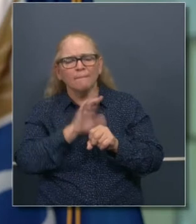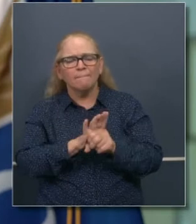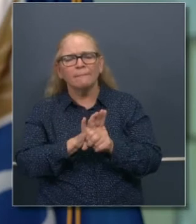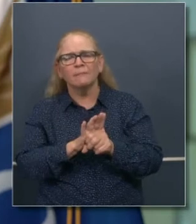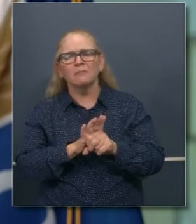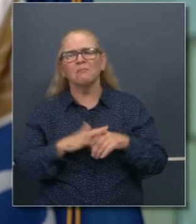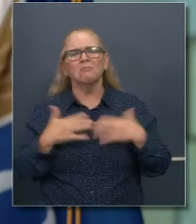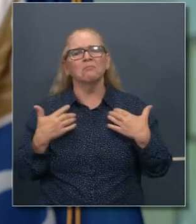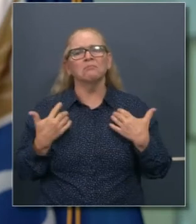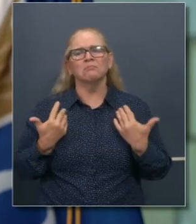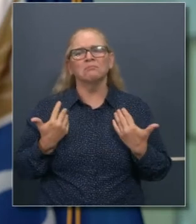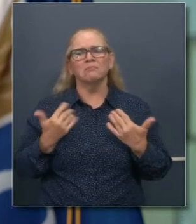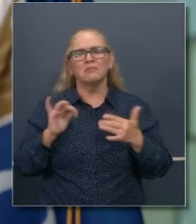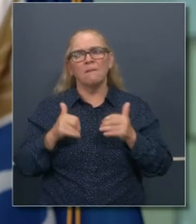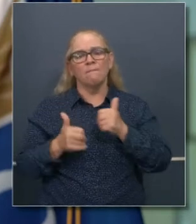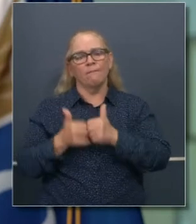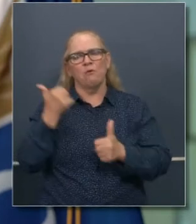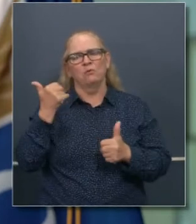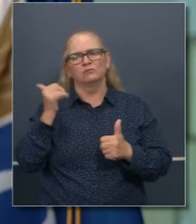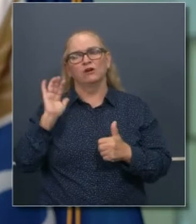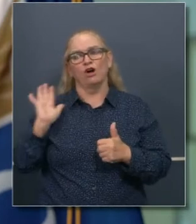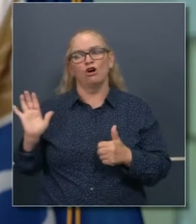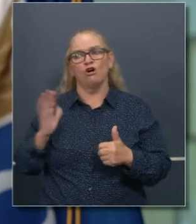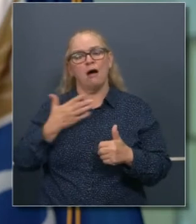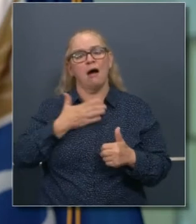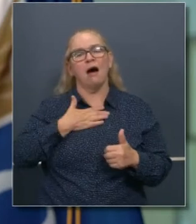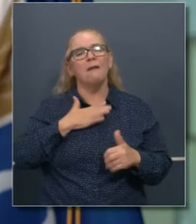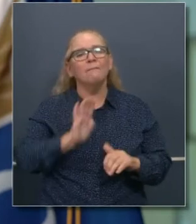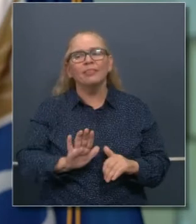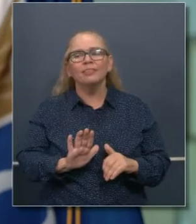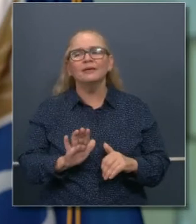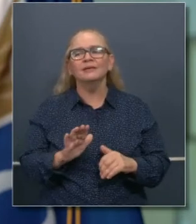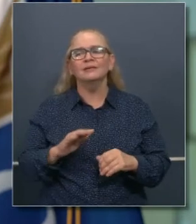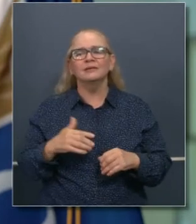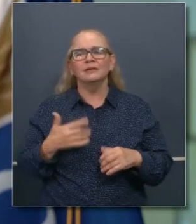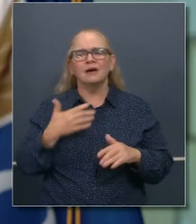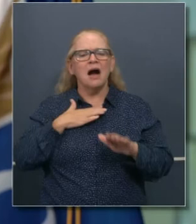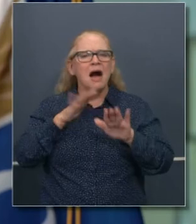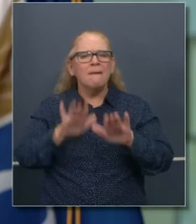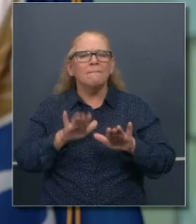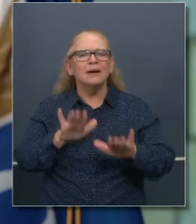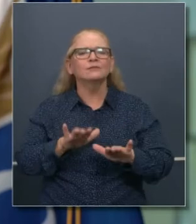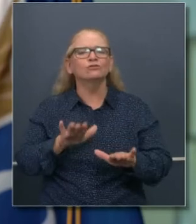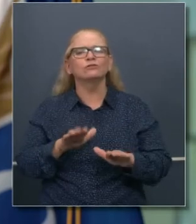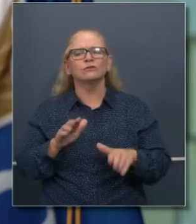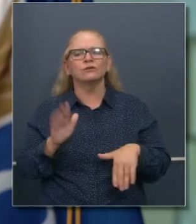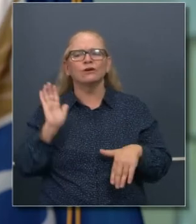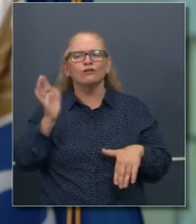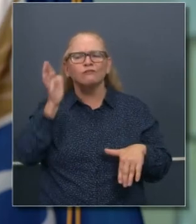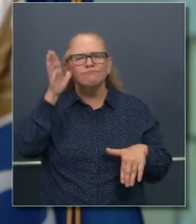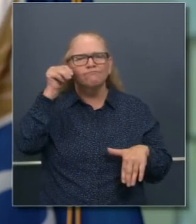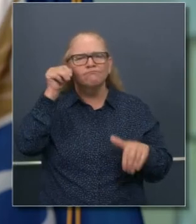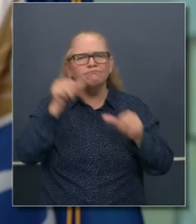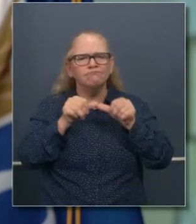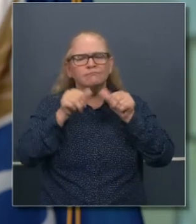creo que nos une a todos nosotros, nuestra empatía y compasión, su